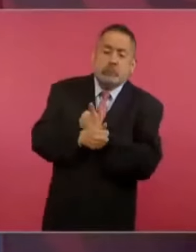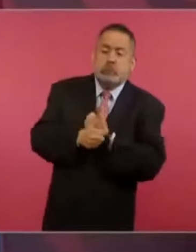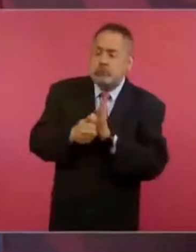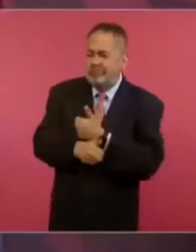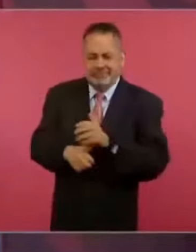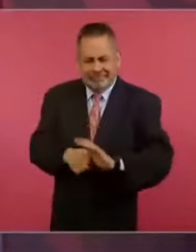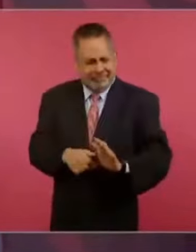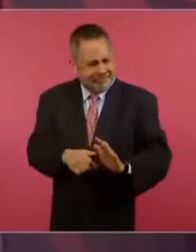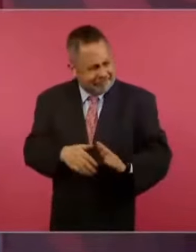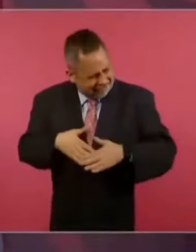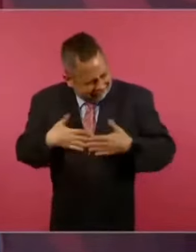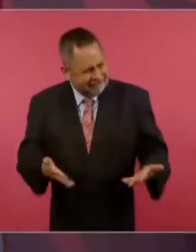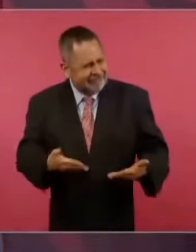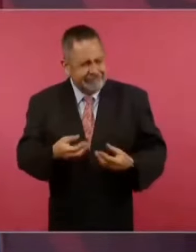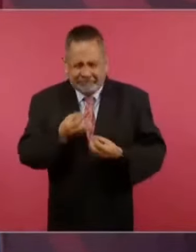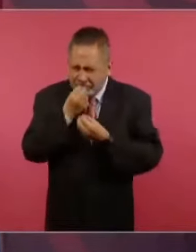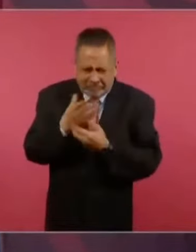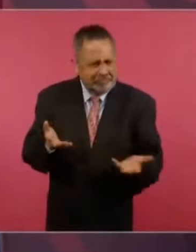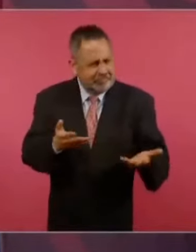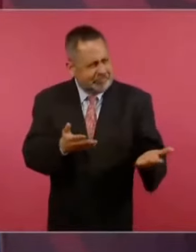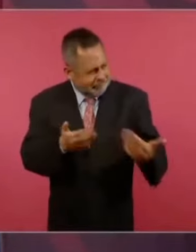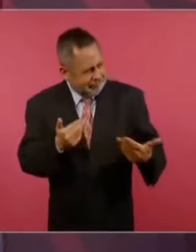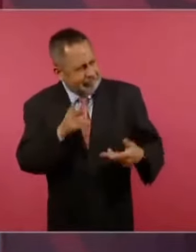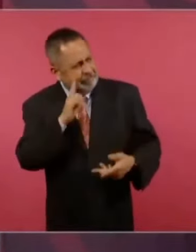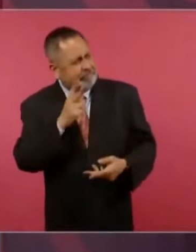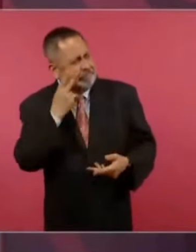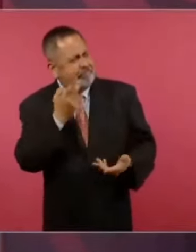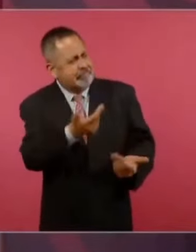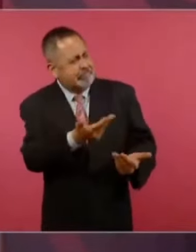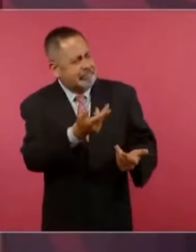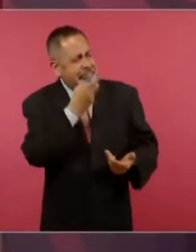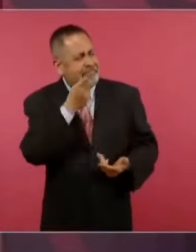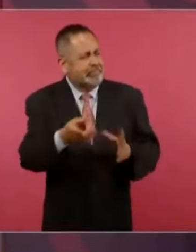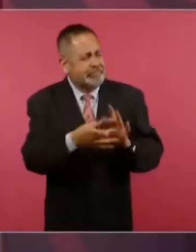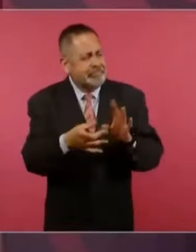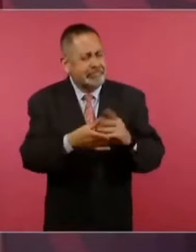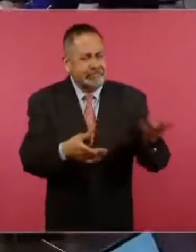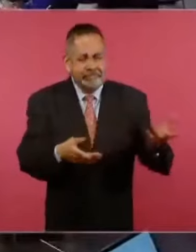qué bueno que lo están diciendo.